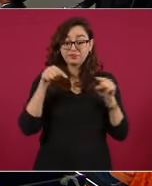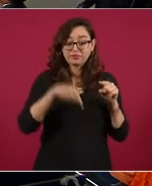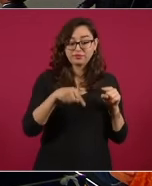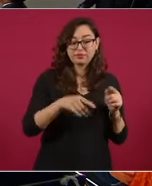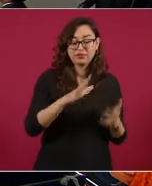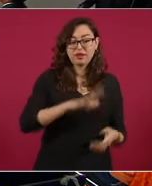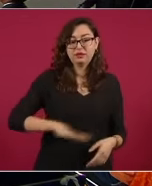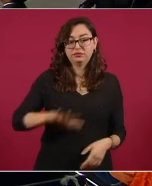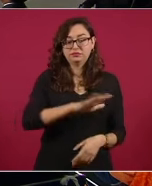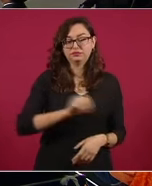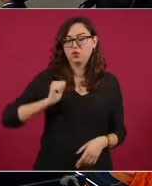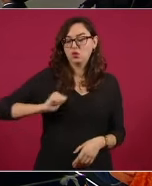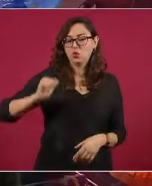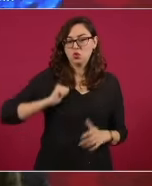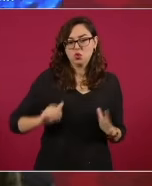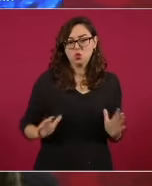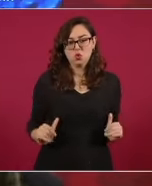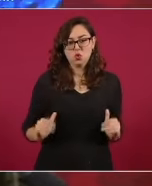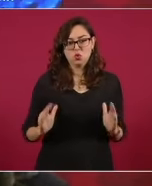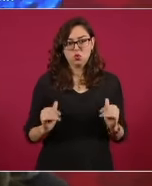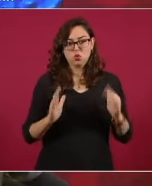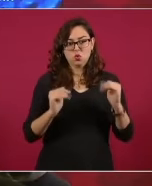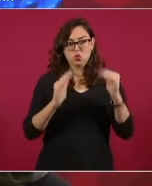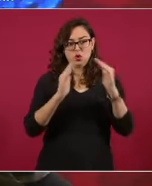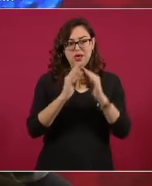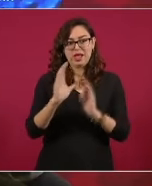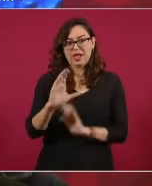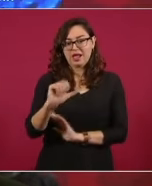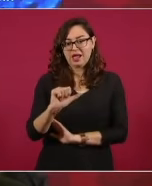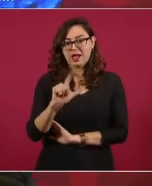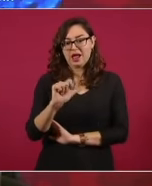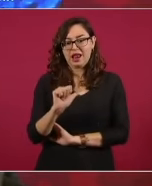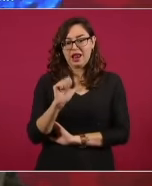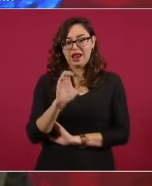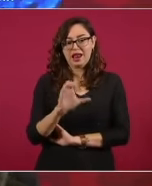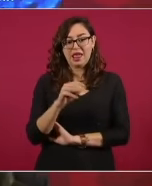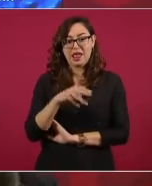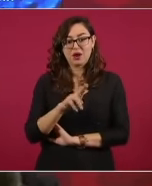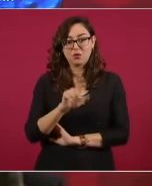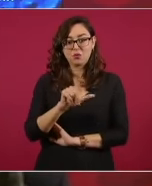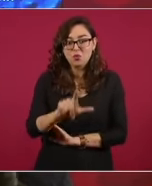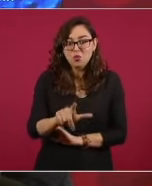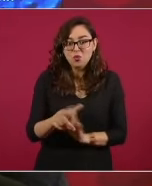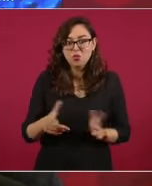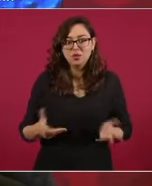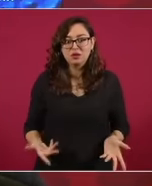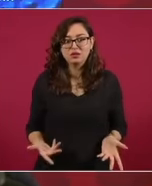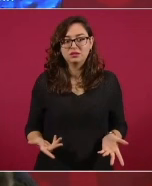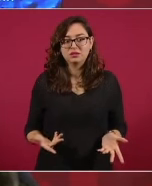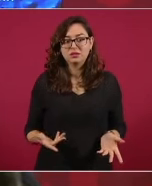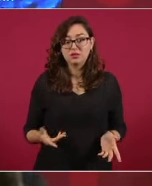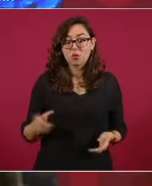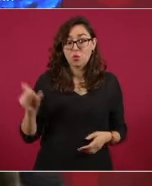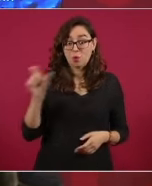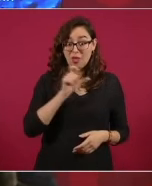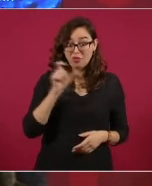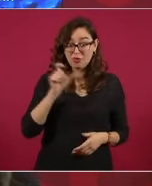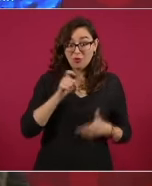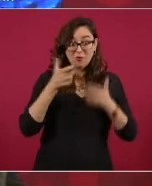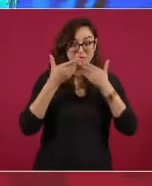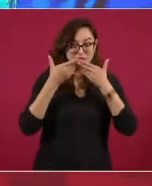que cuando se conozca Calakmul, pues es conocer una